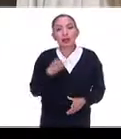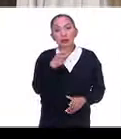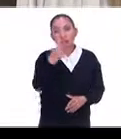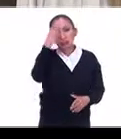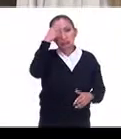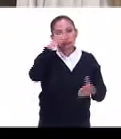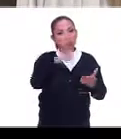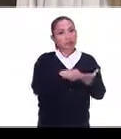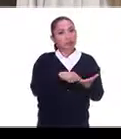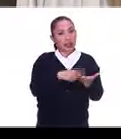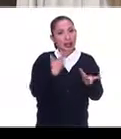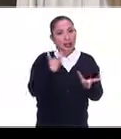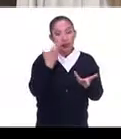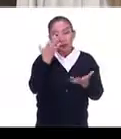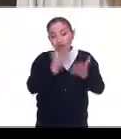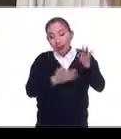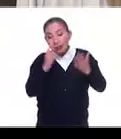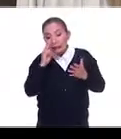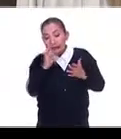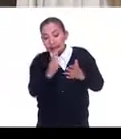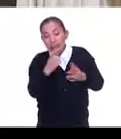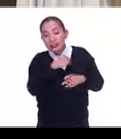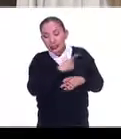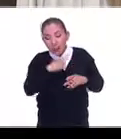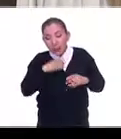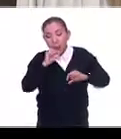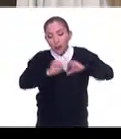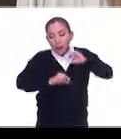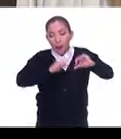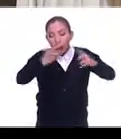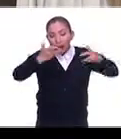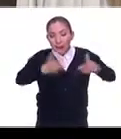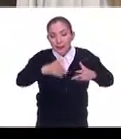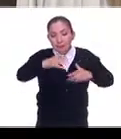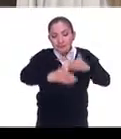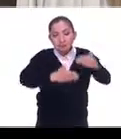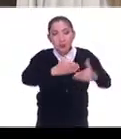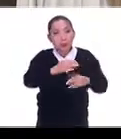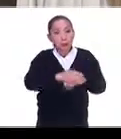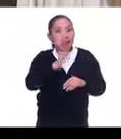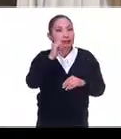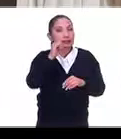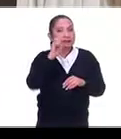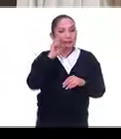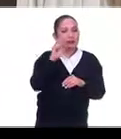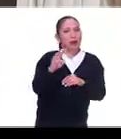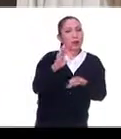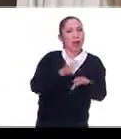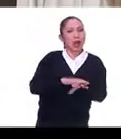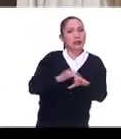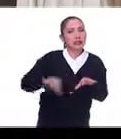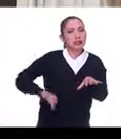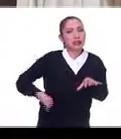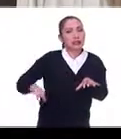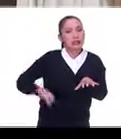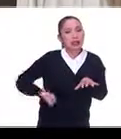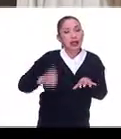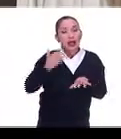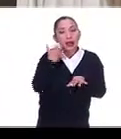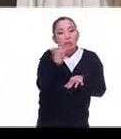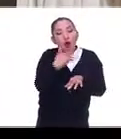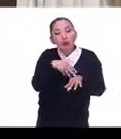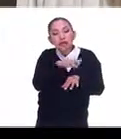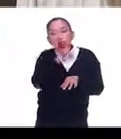creo, el reto que tenemos que ir construyendo porque sí veo más interés en buscar